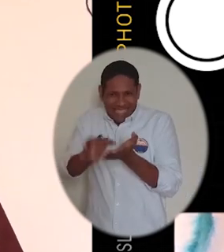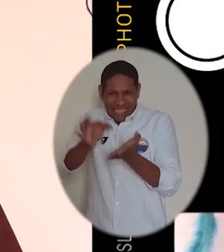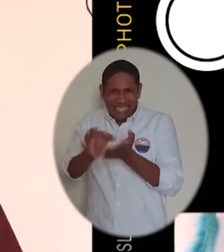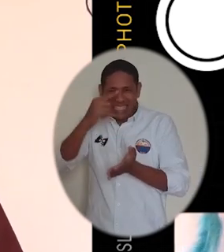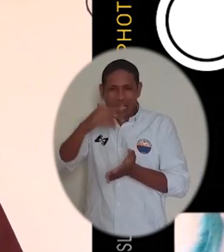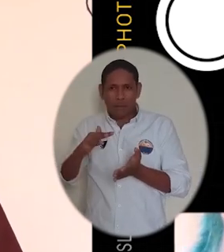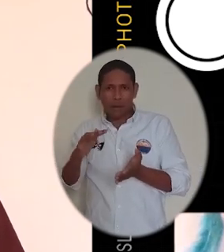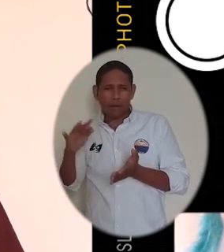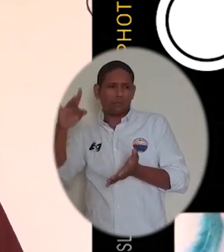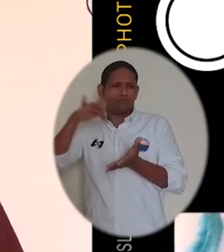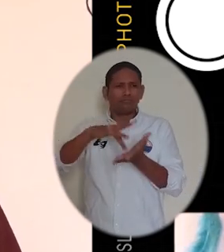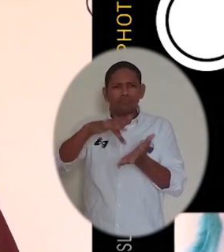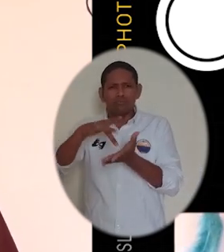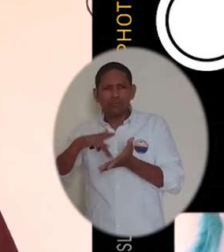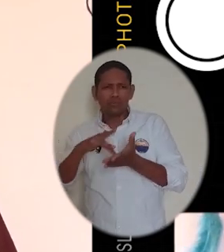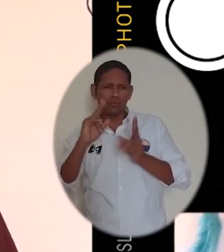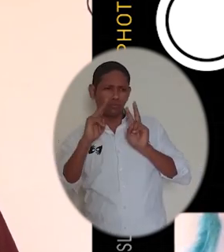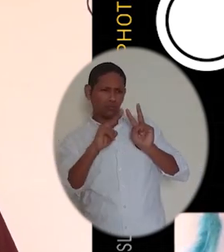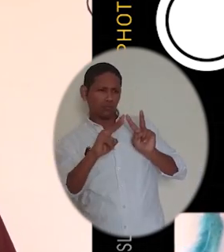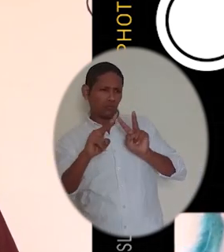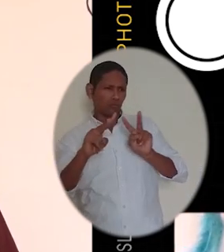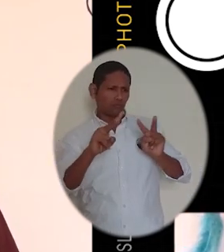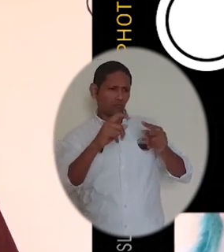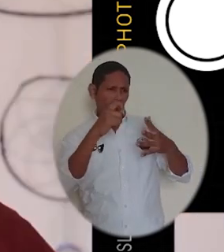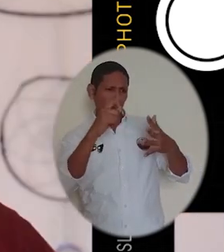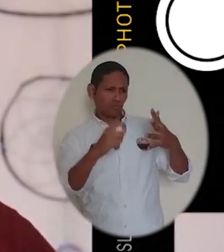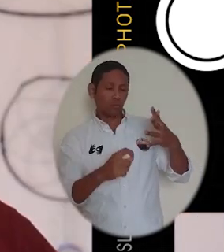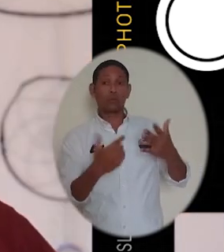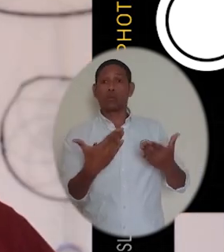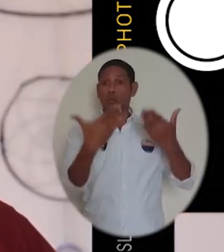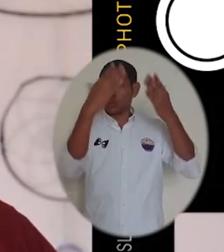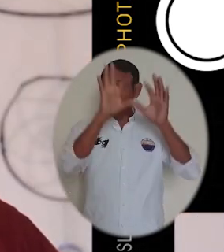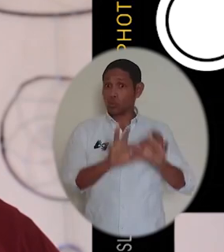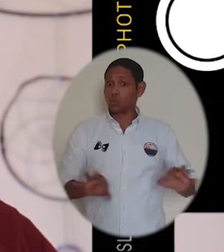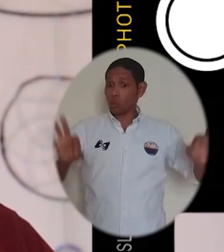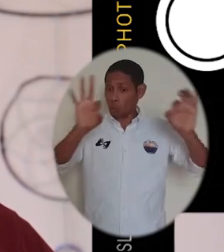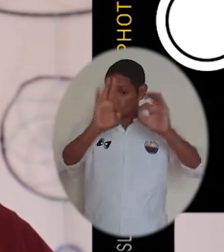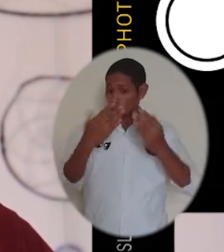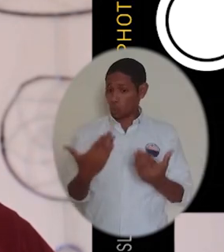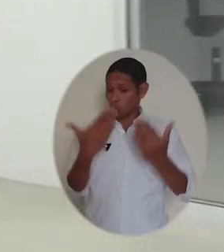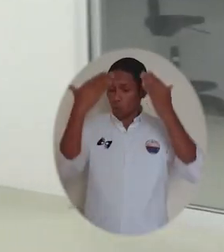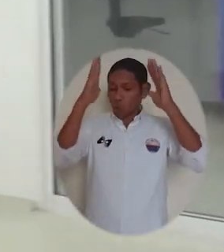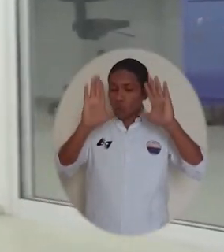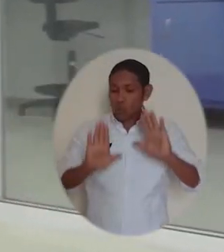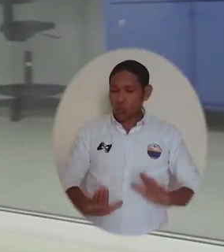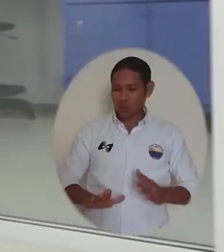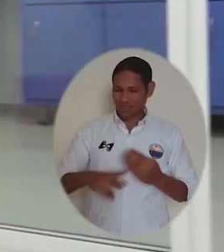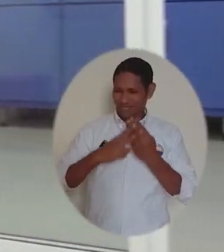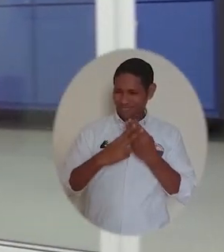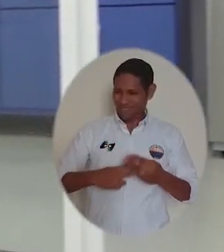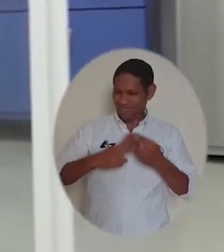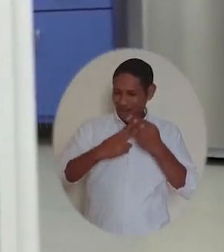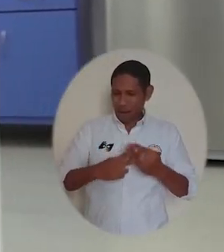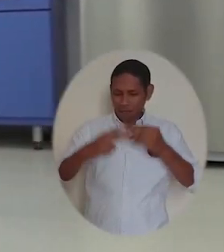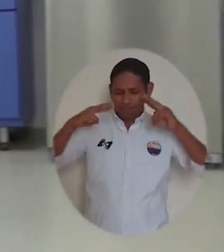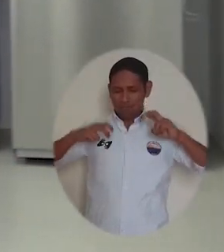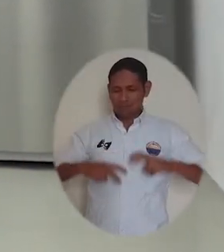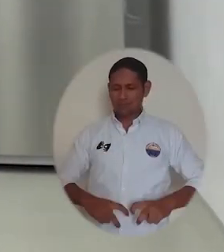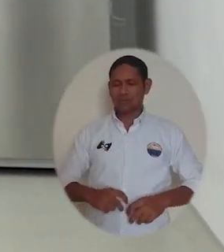distritales reconocieron la gestión de la universidad en la consecución de esta pertinente herramienta de investigación. Histórico para la